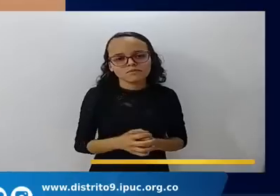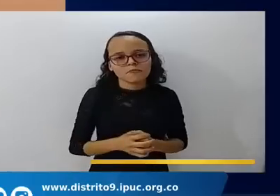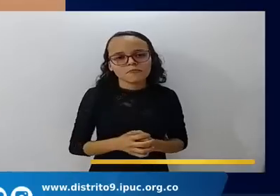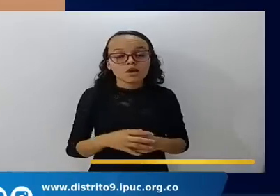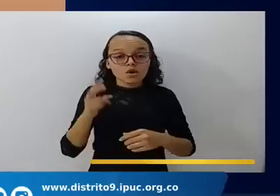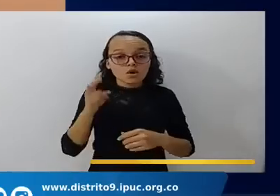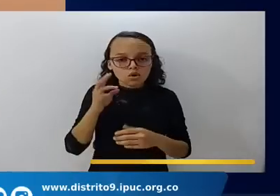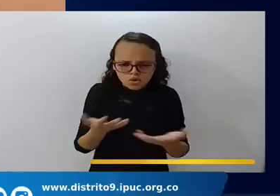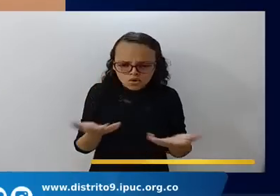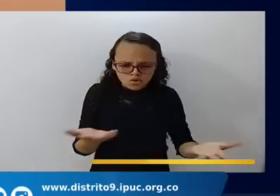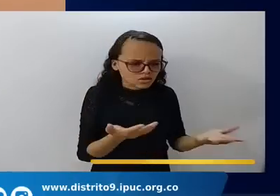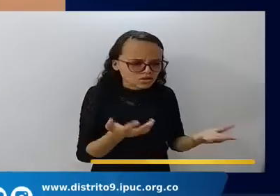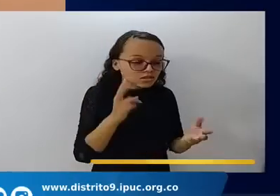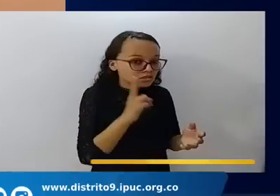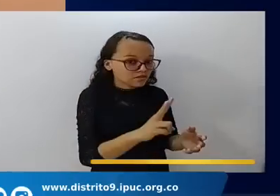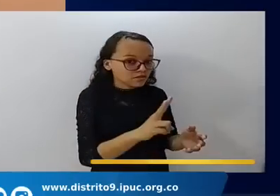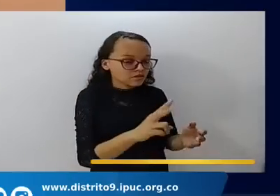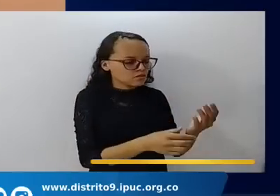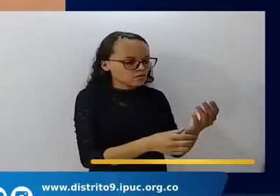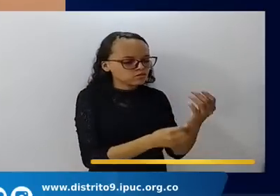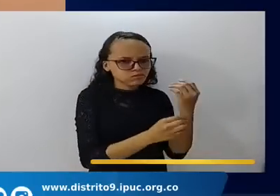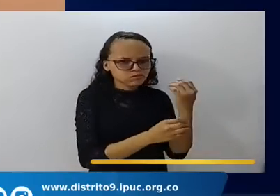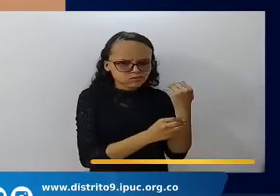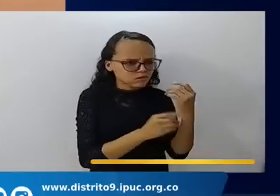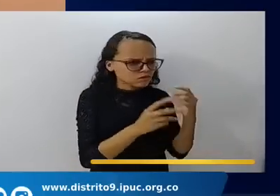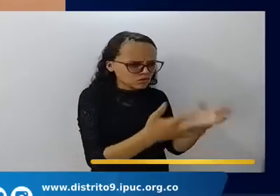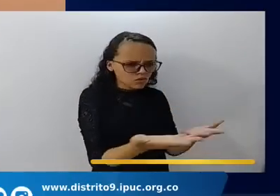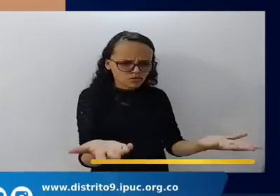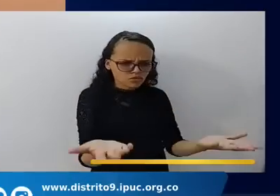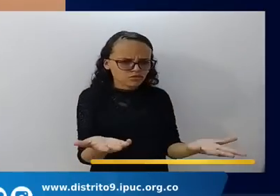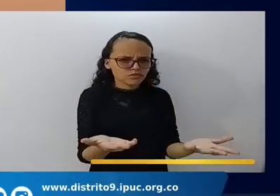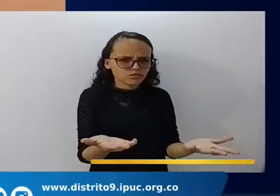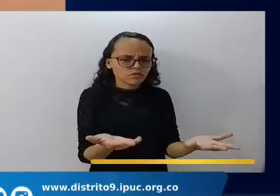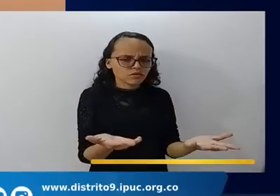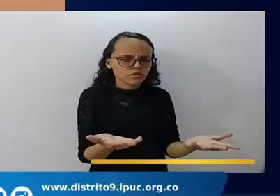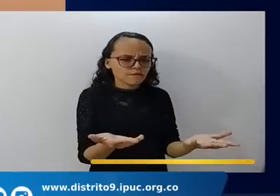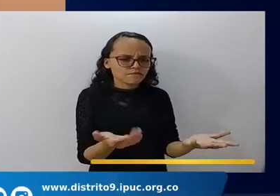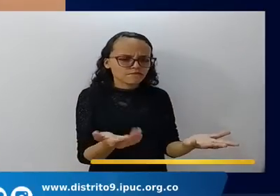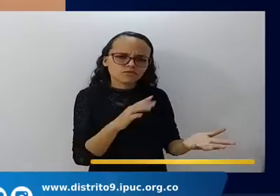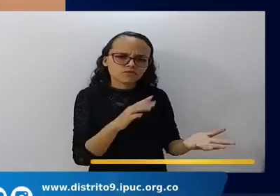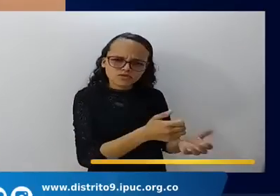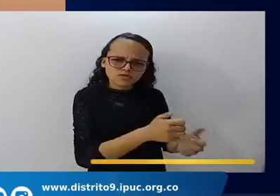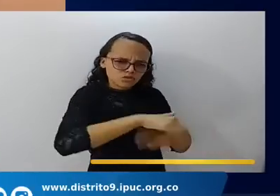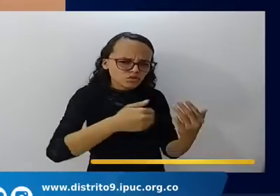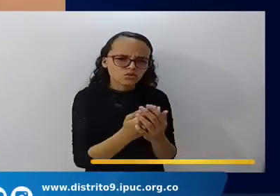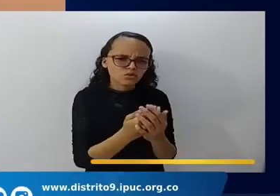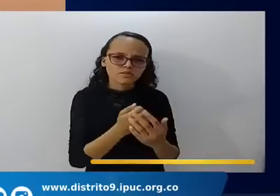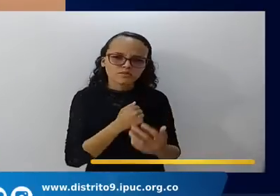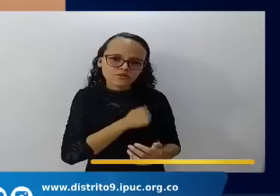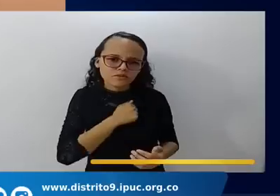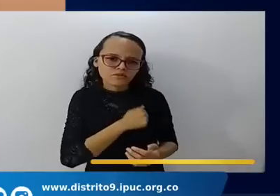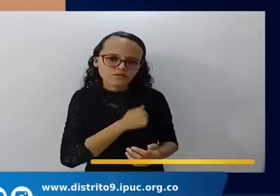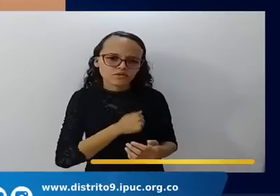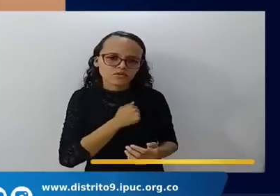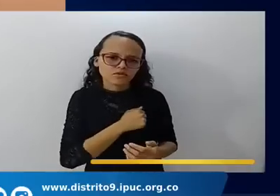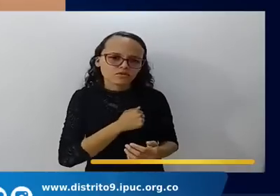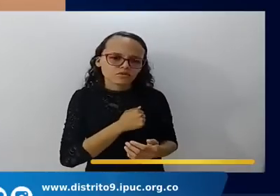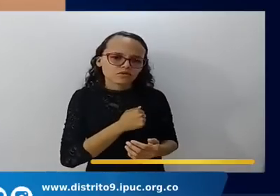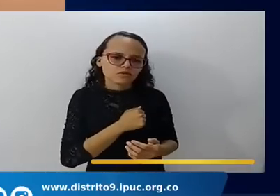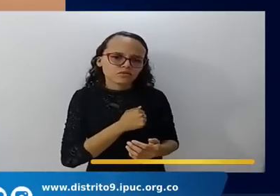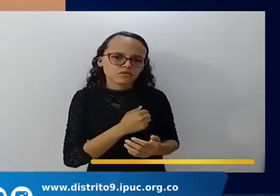se ven, que sea en ti, por favor, que sea en ti una constante.